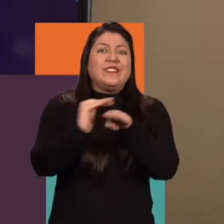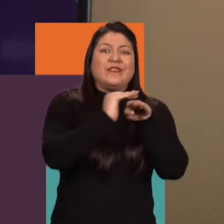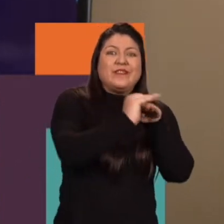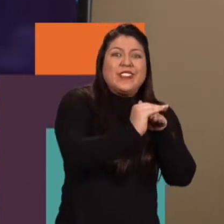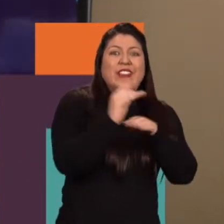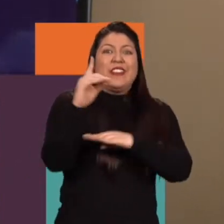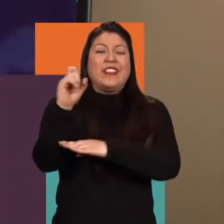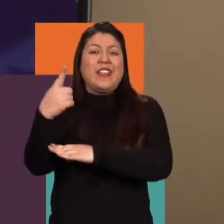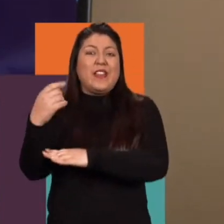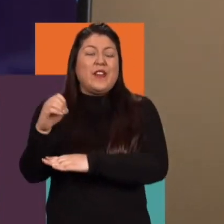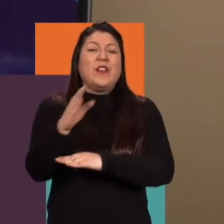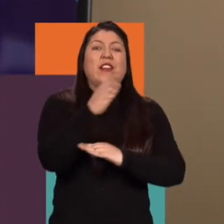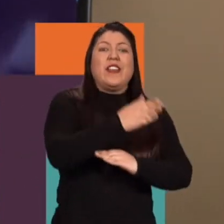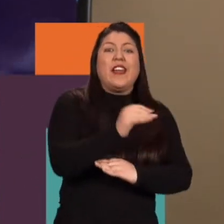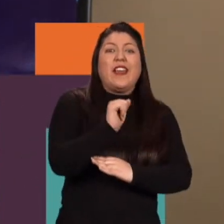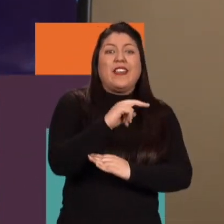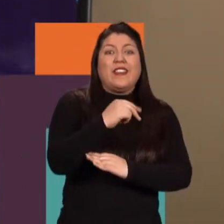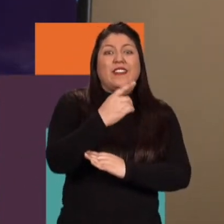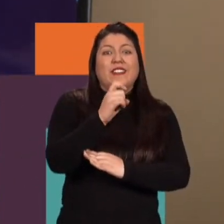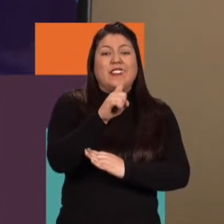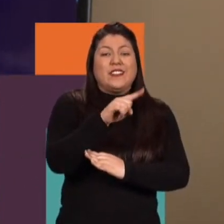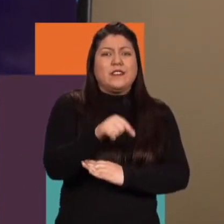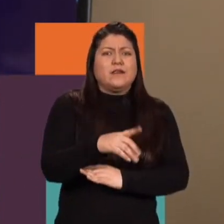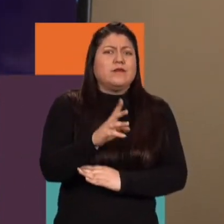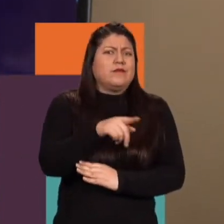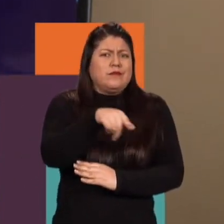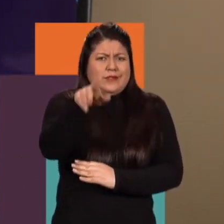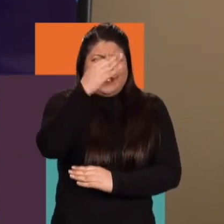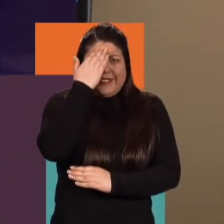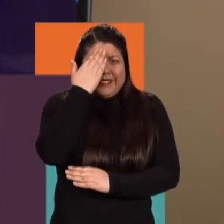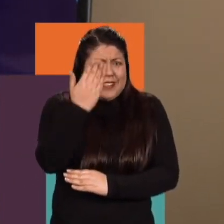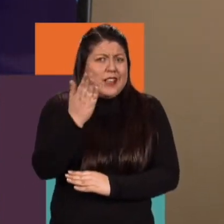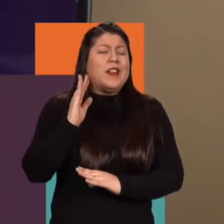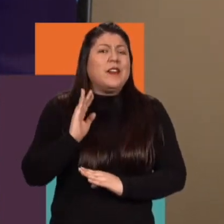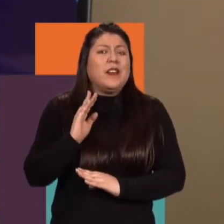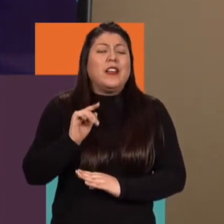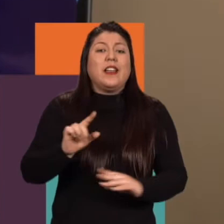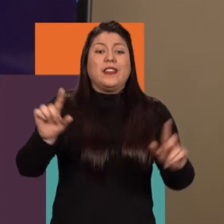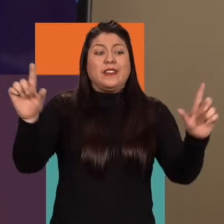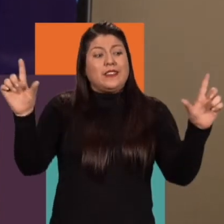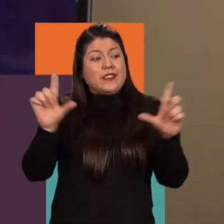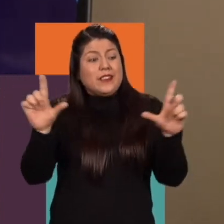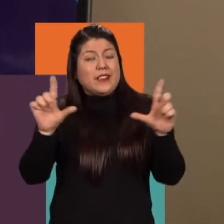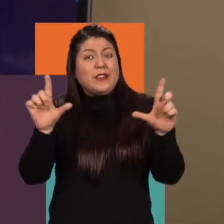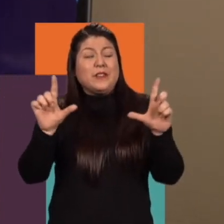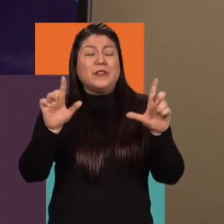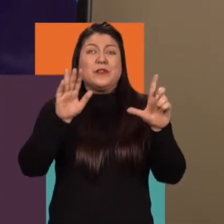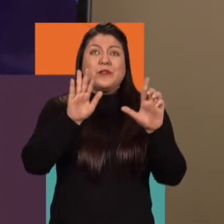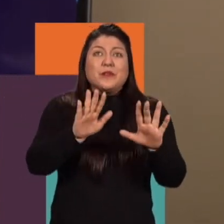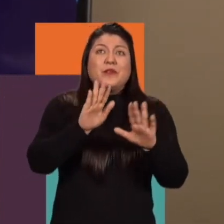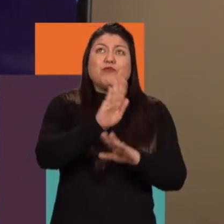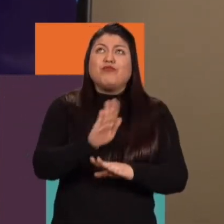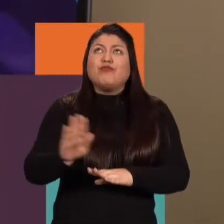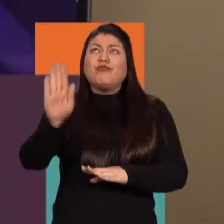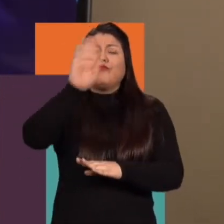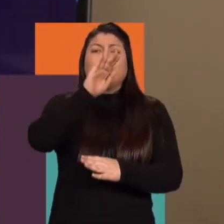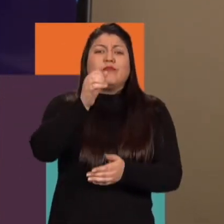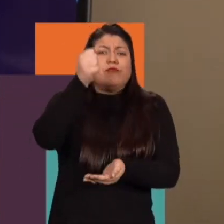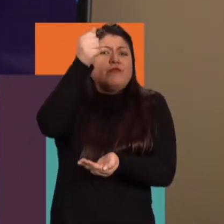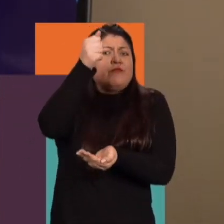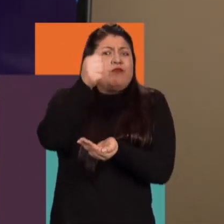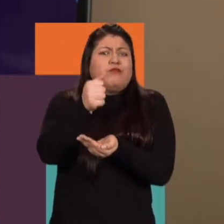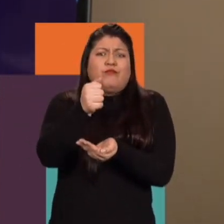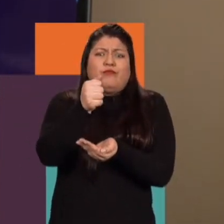Andrés Salgado. Y la pregunta es, bueno, para nadie es un secreto que la televisión regional tiene unos presupuestos